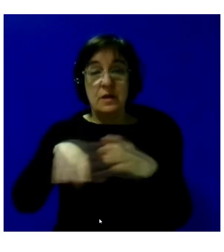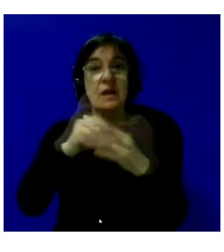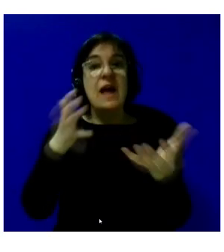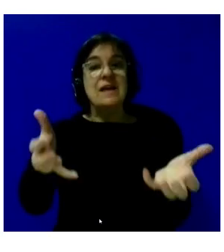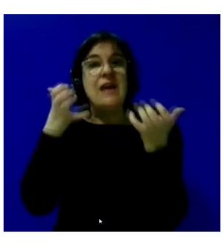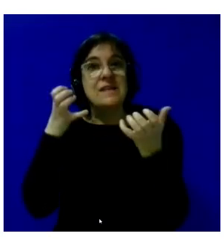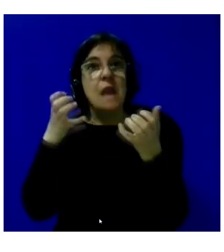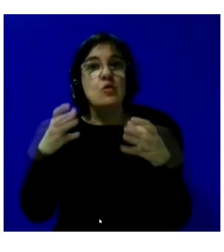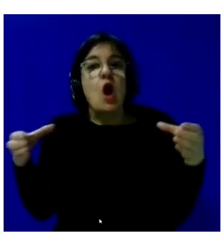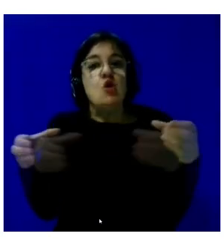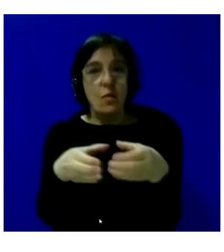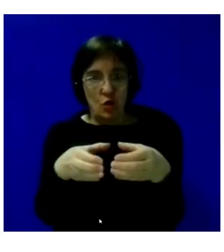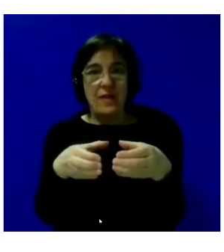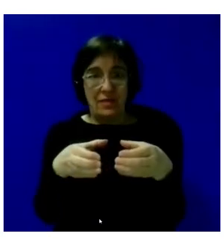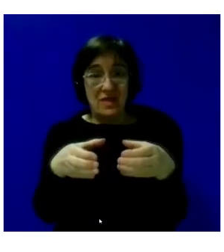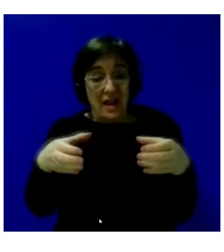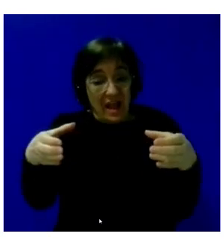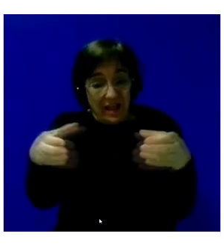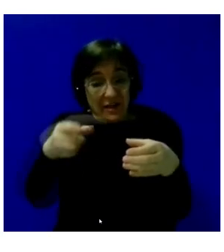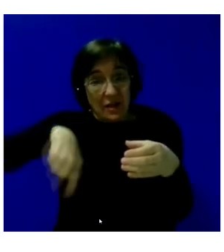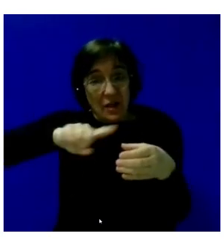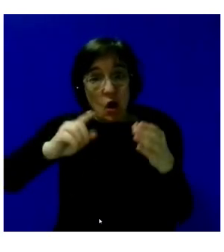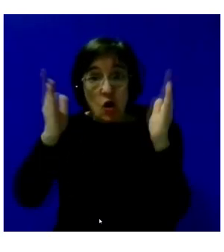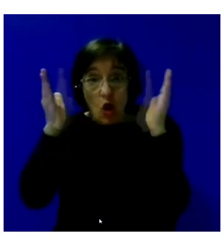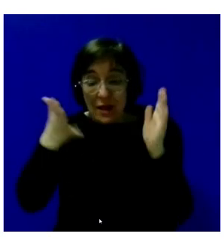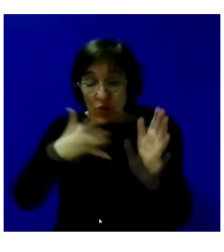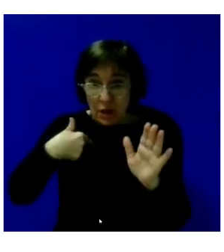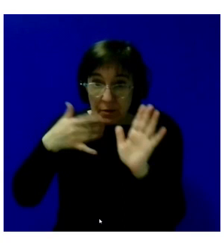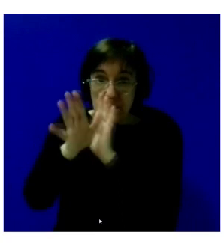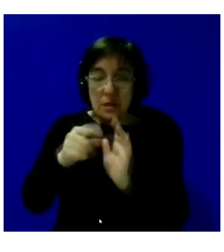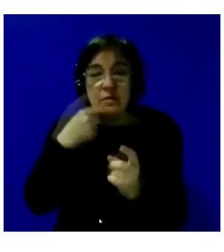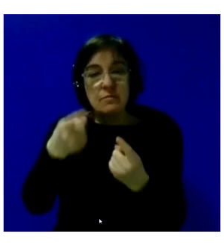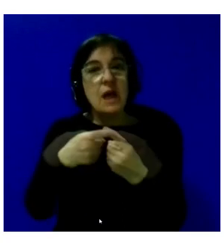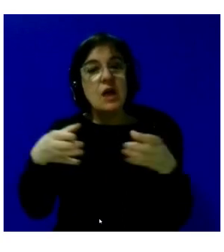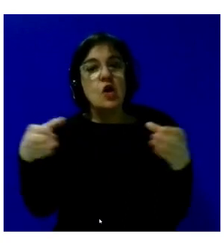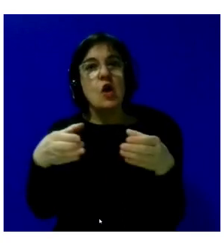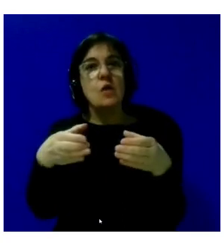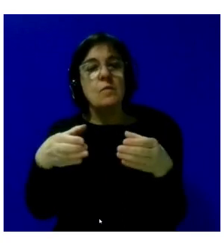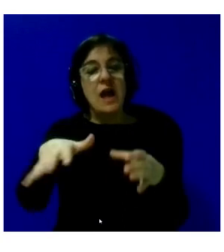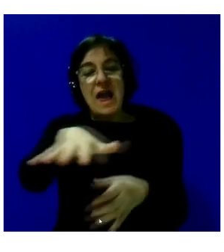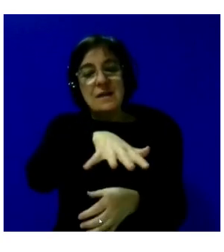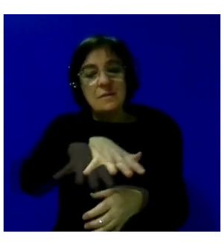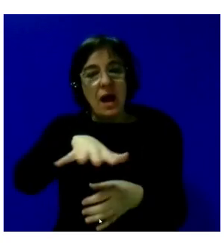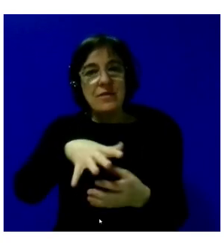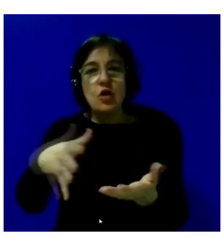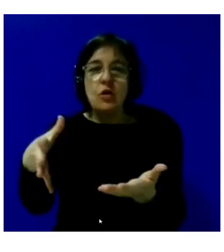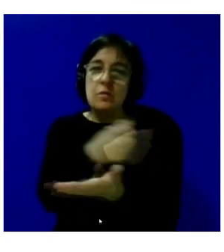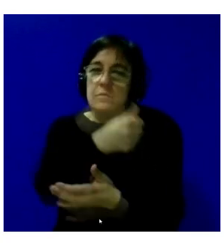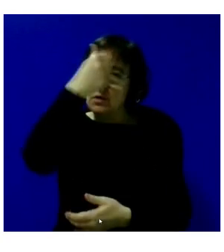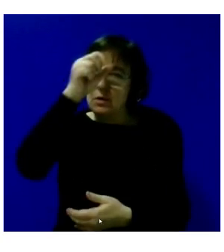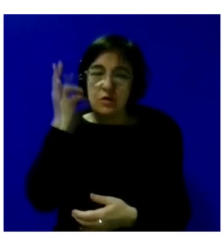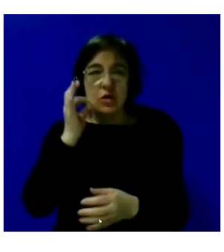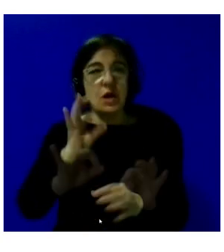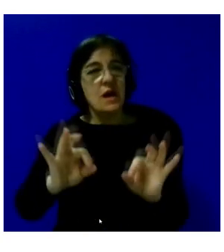en Comunidad. Y en ese congreso lo que decimos es que la comunidad es el espacio de todas y todos. Y